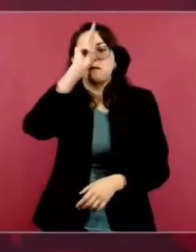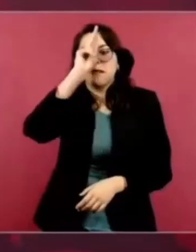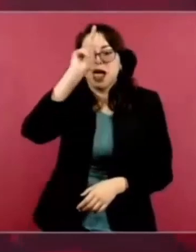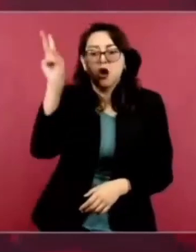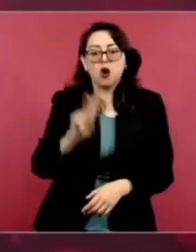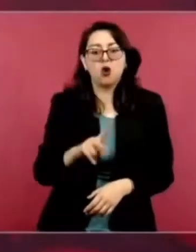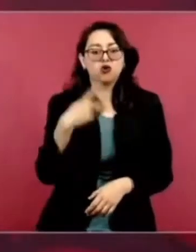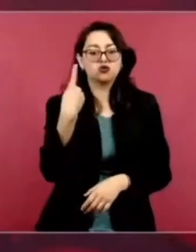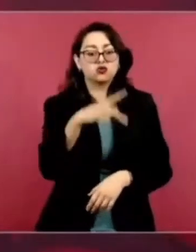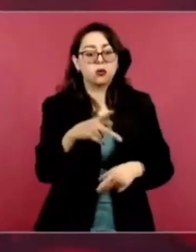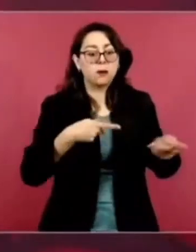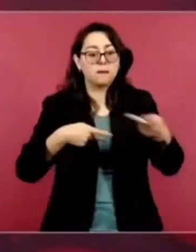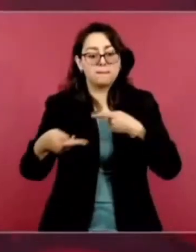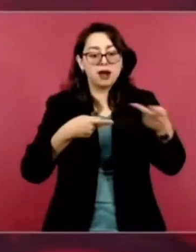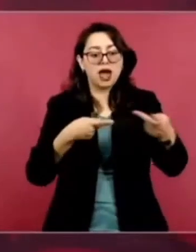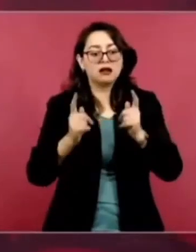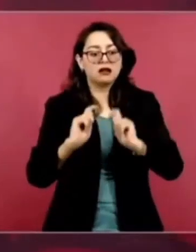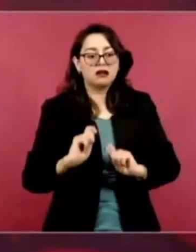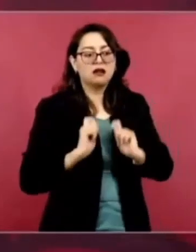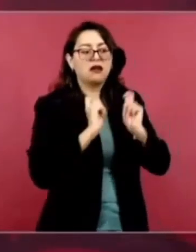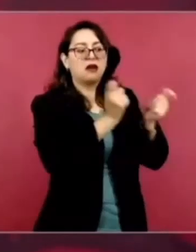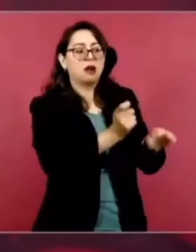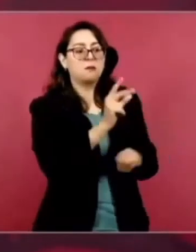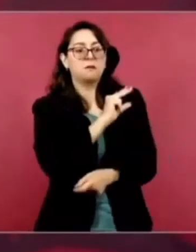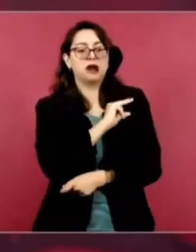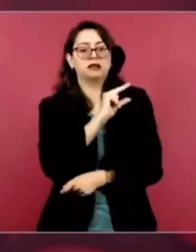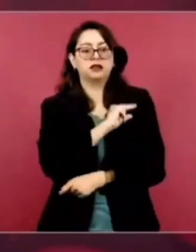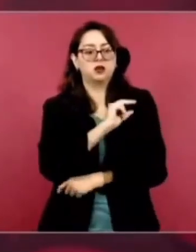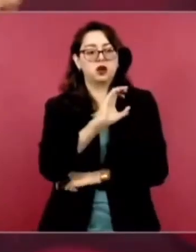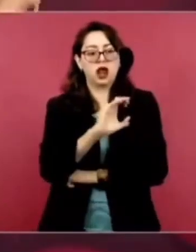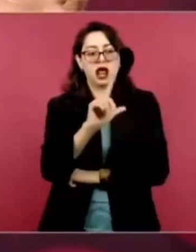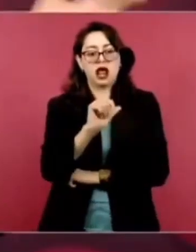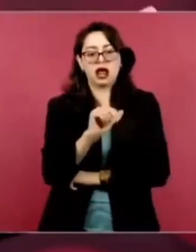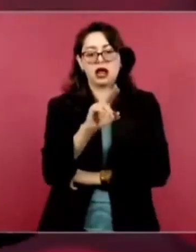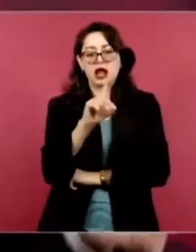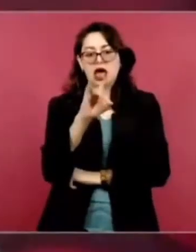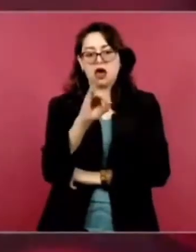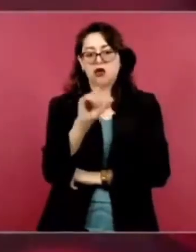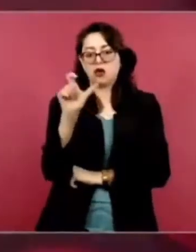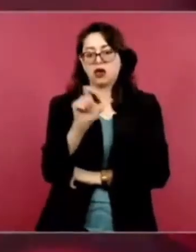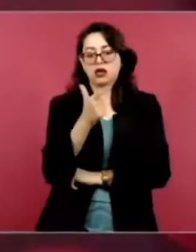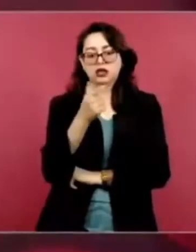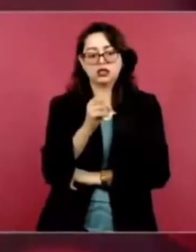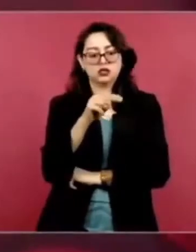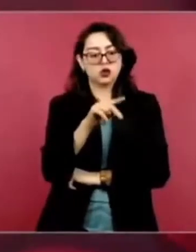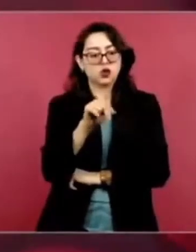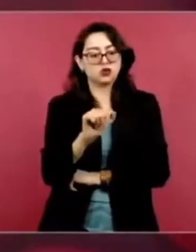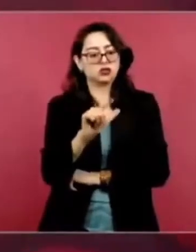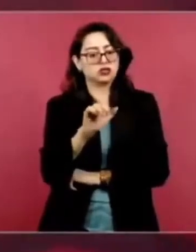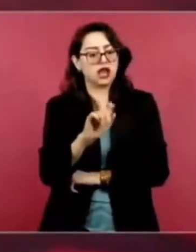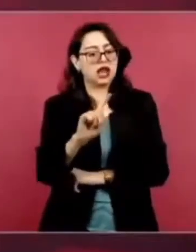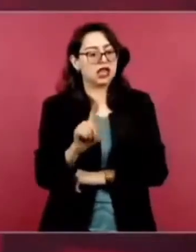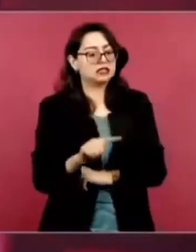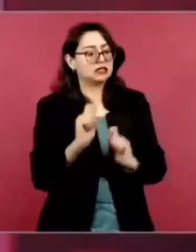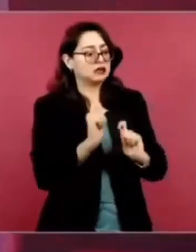¿qué no podían buscar otro?